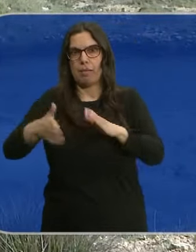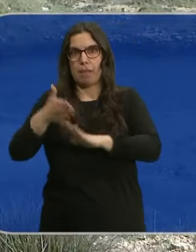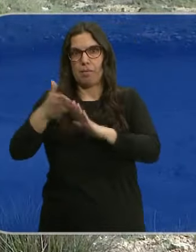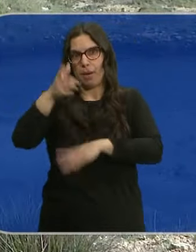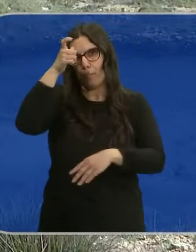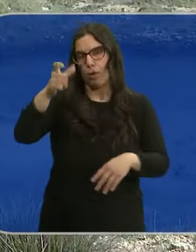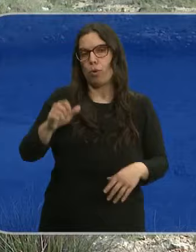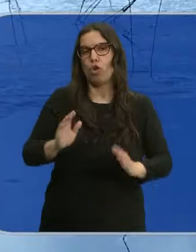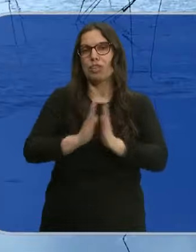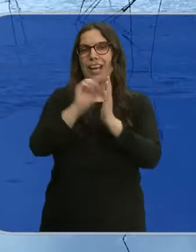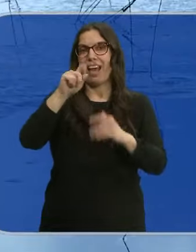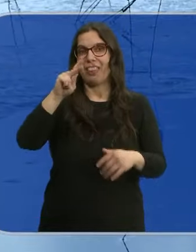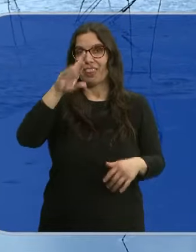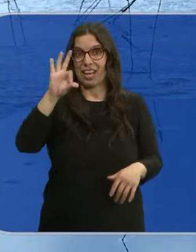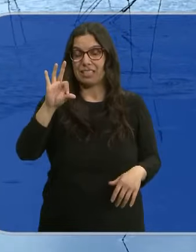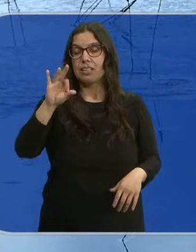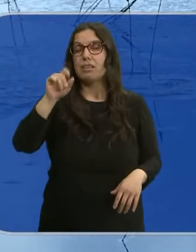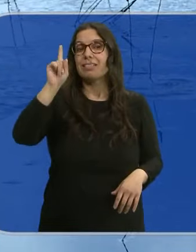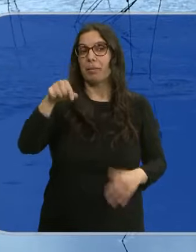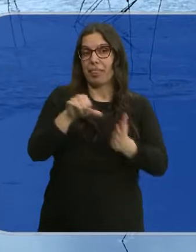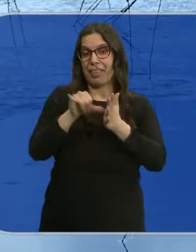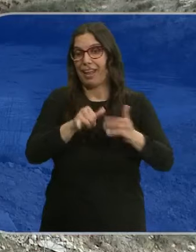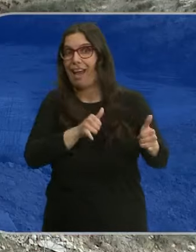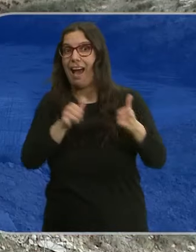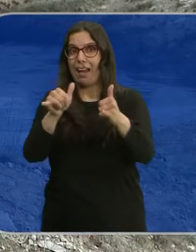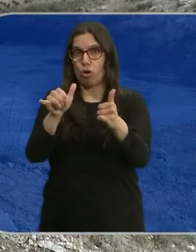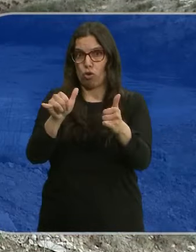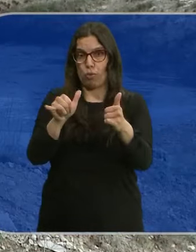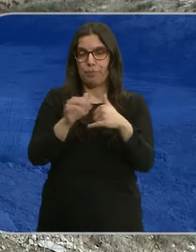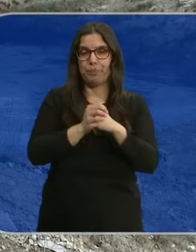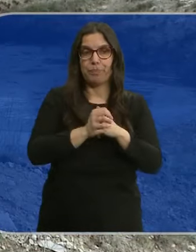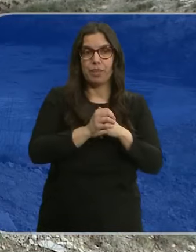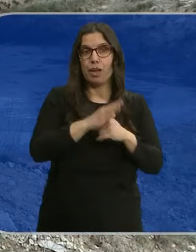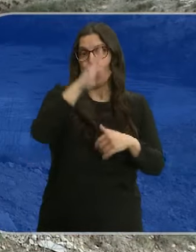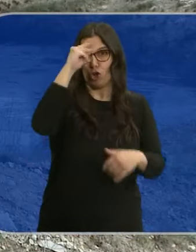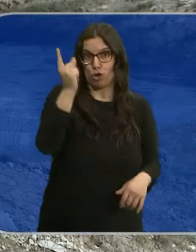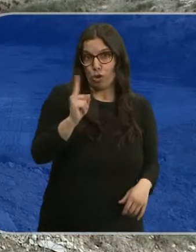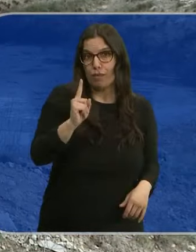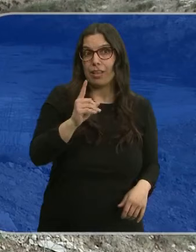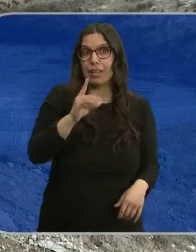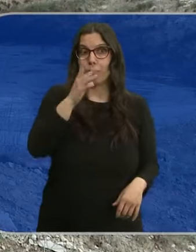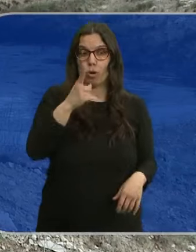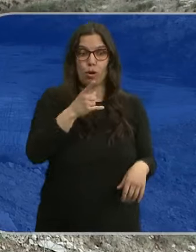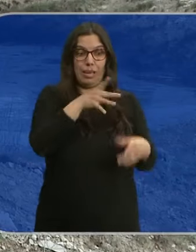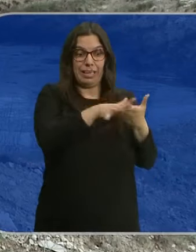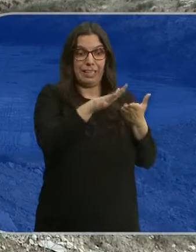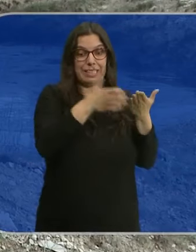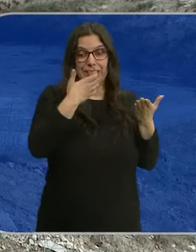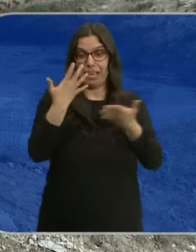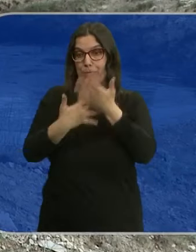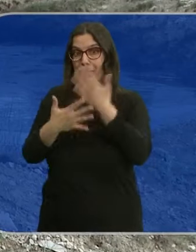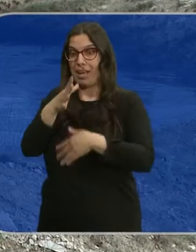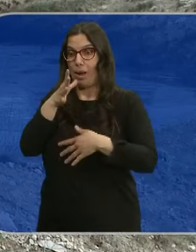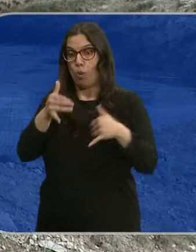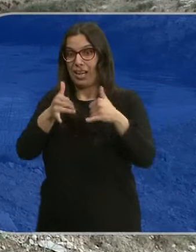de San Andrés de Monte Arados y se encuentra cerca del arroyo del Rebollar. No podemos olvidar que este petróleo si entraría en aguas